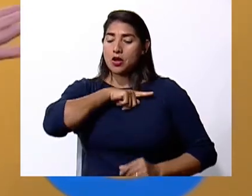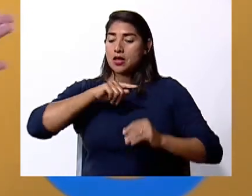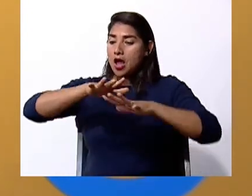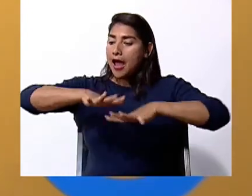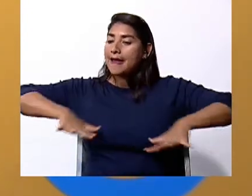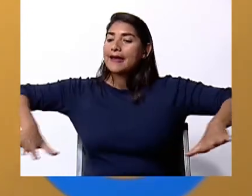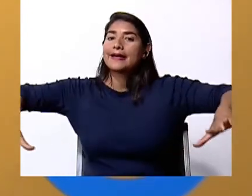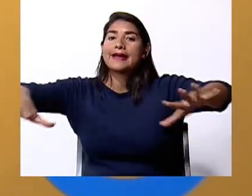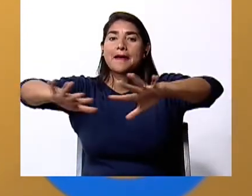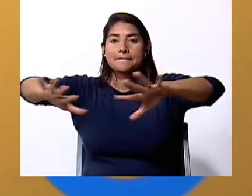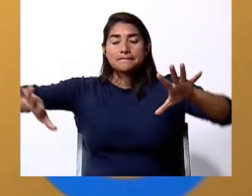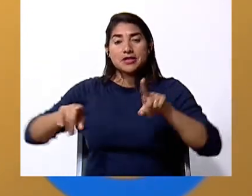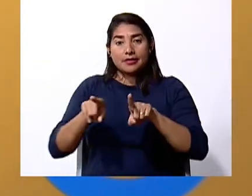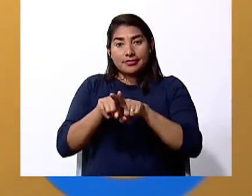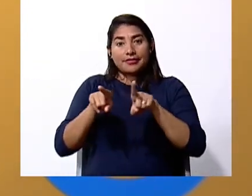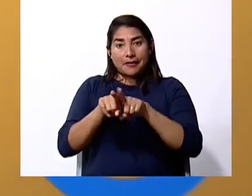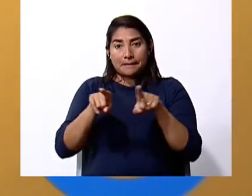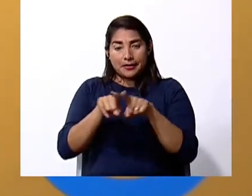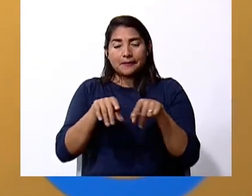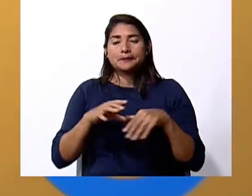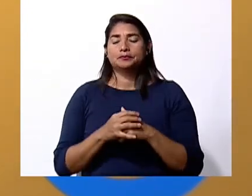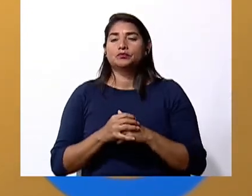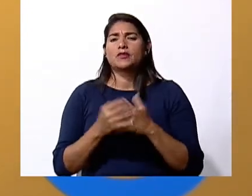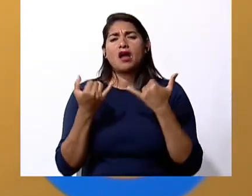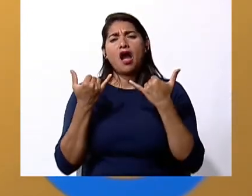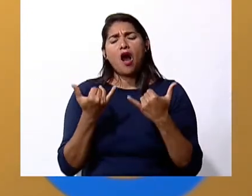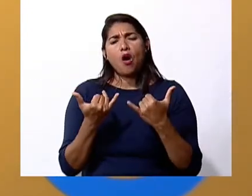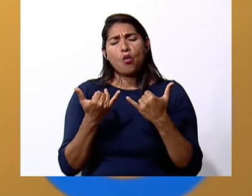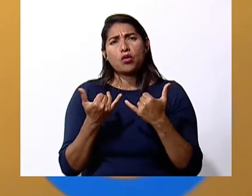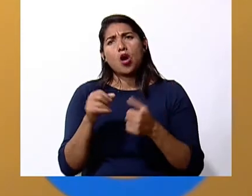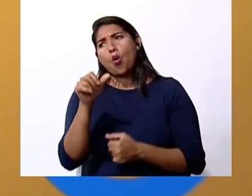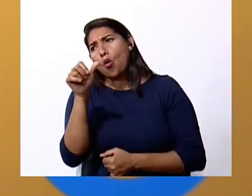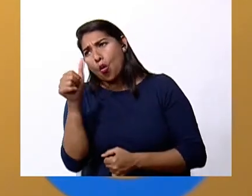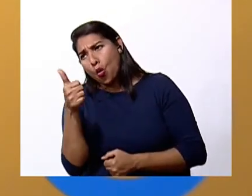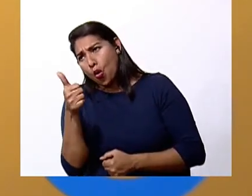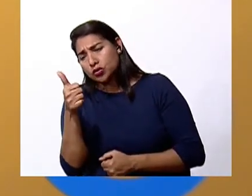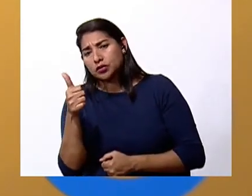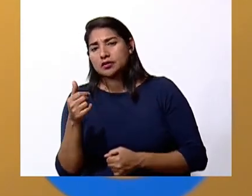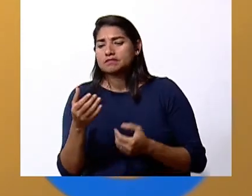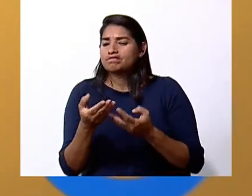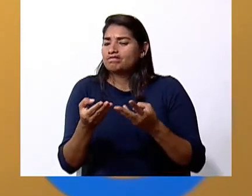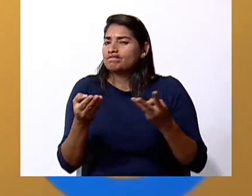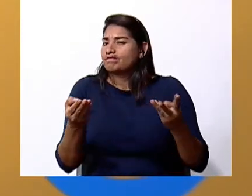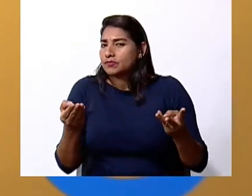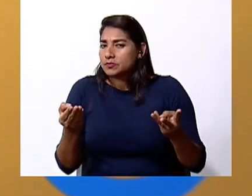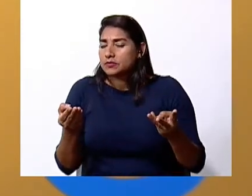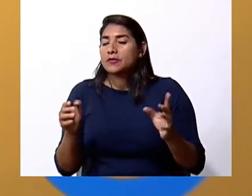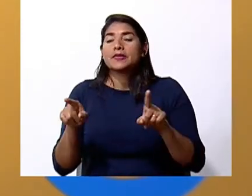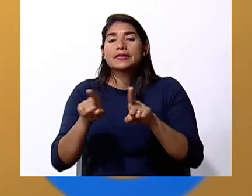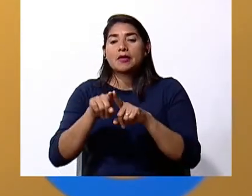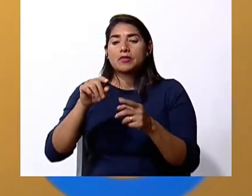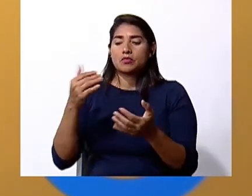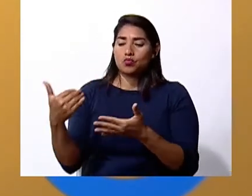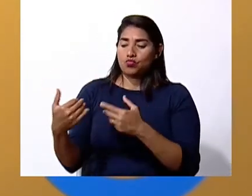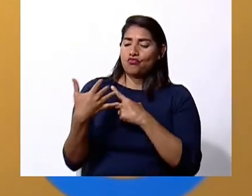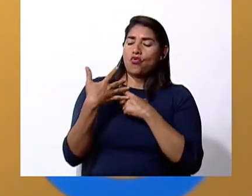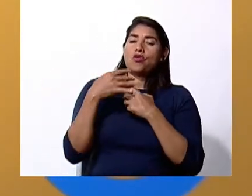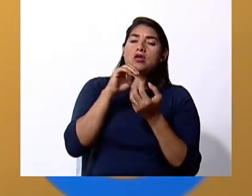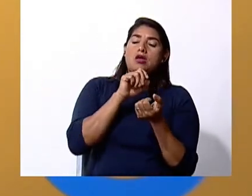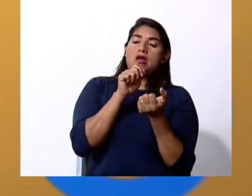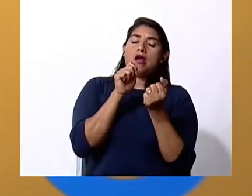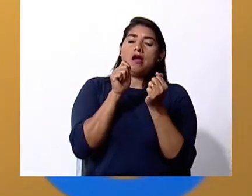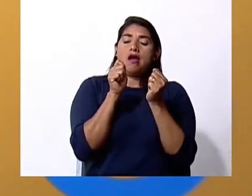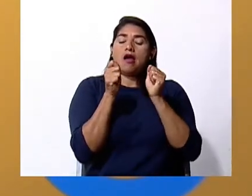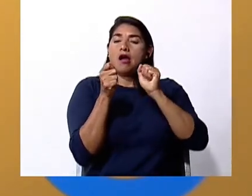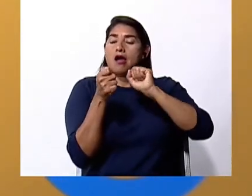calor que hay en la atmósfera. Ahora hay otros factores que también modifican el clima pero que esos